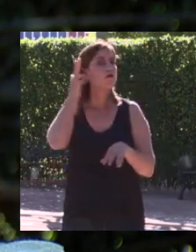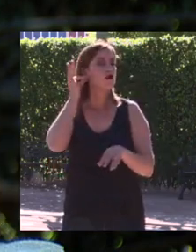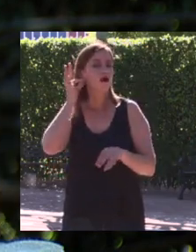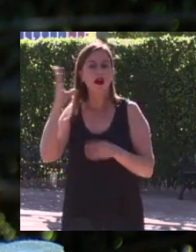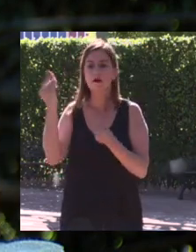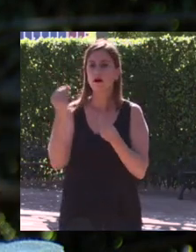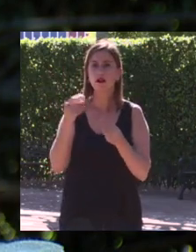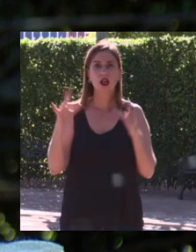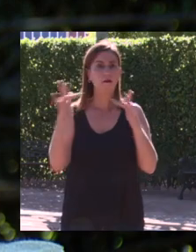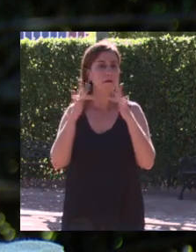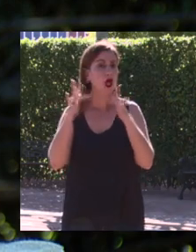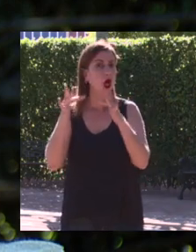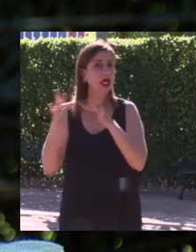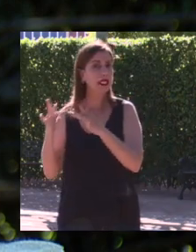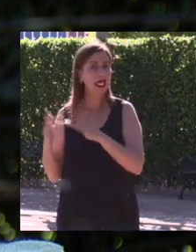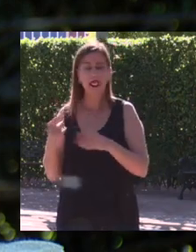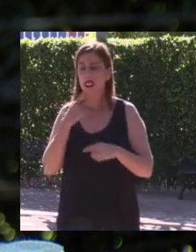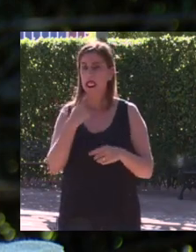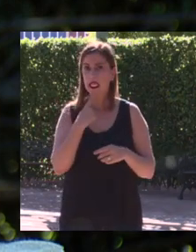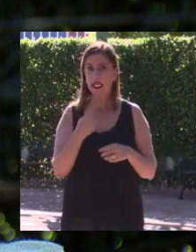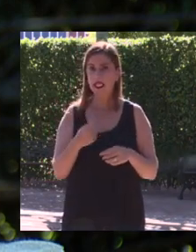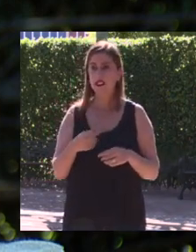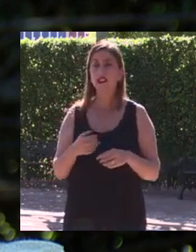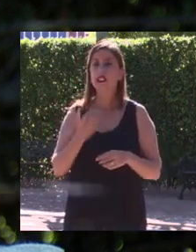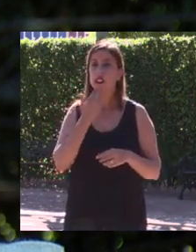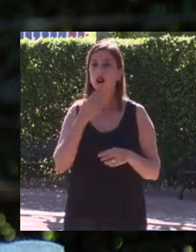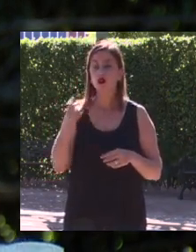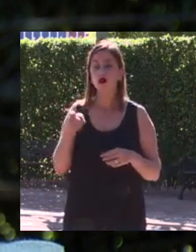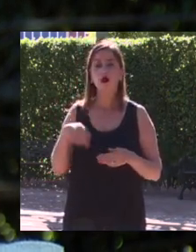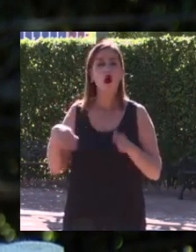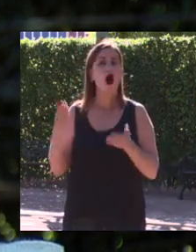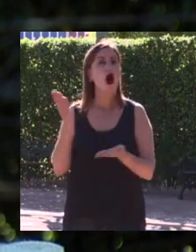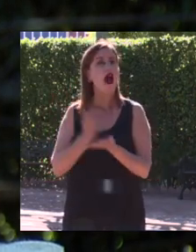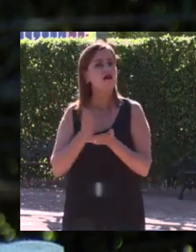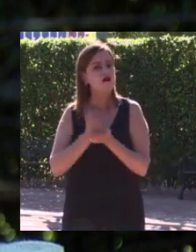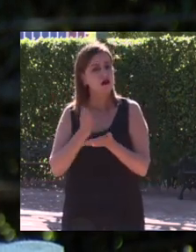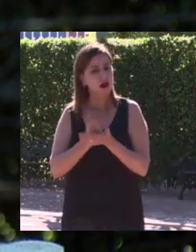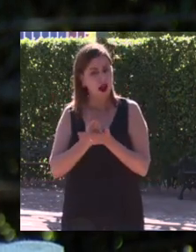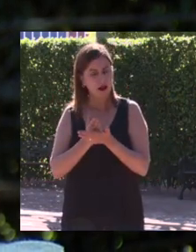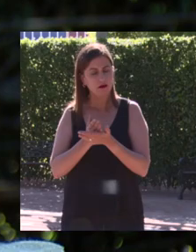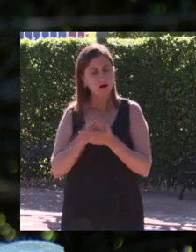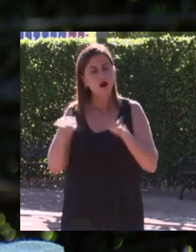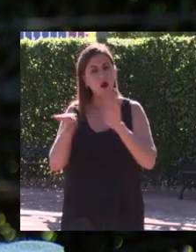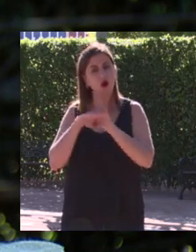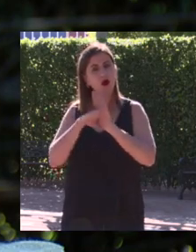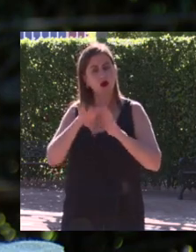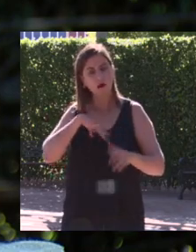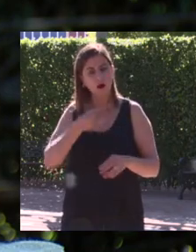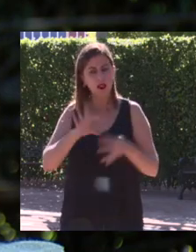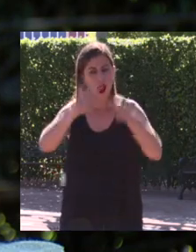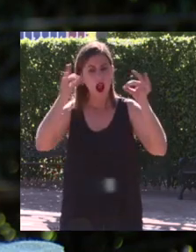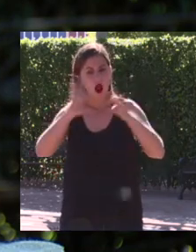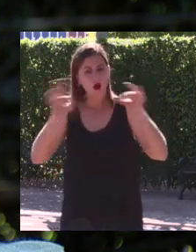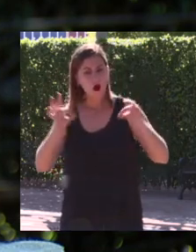nos dice Nuria Meliá me gustaría saber si pudiste seguir estudiando en esos cuatro años en los que estuviste preparando los Juegos